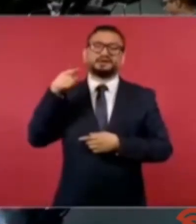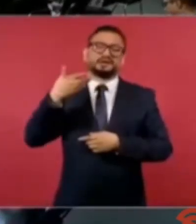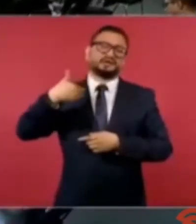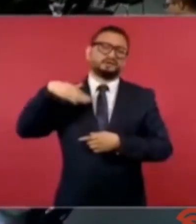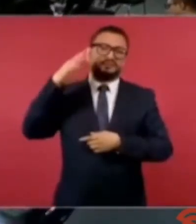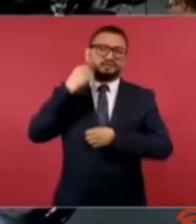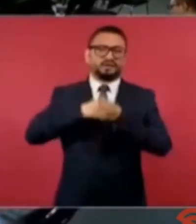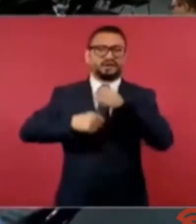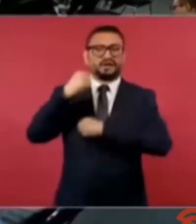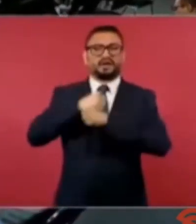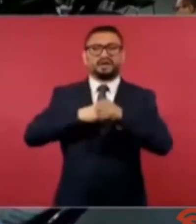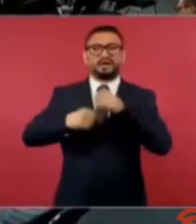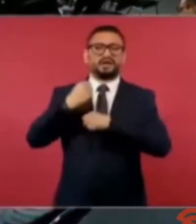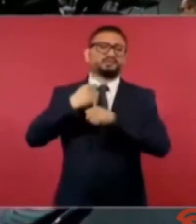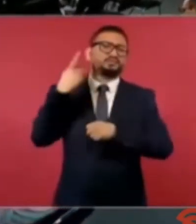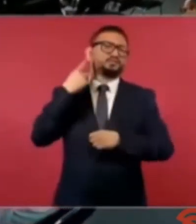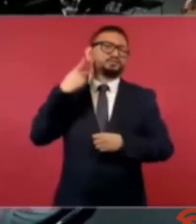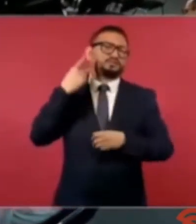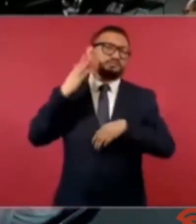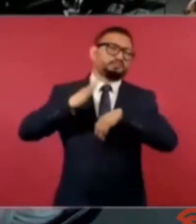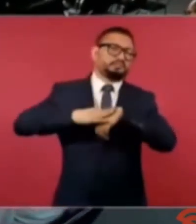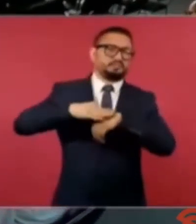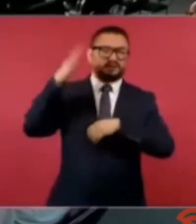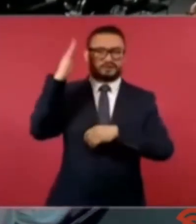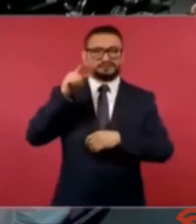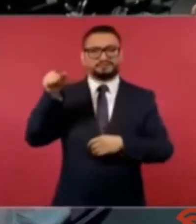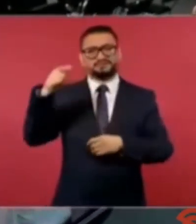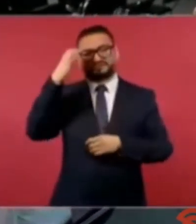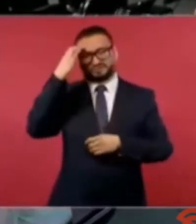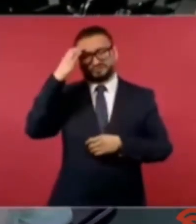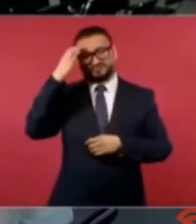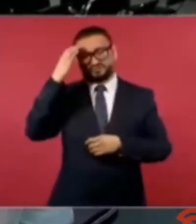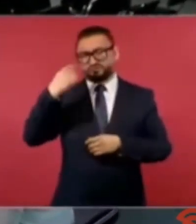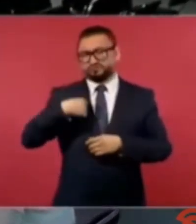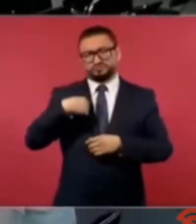en política que yo